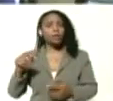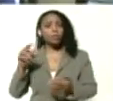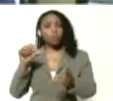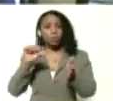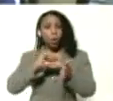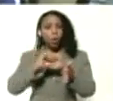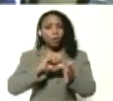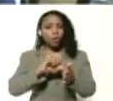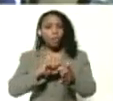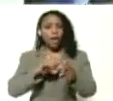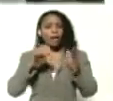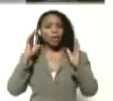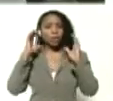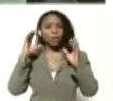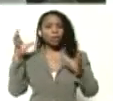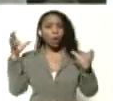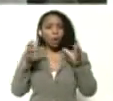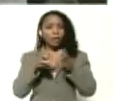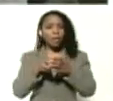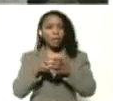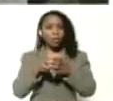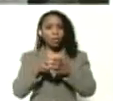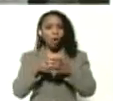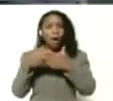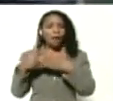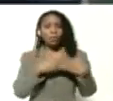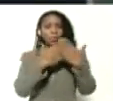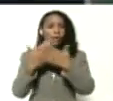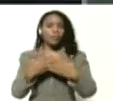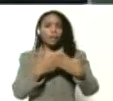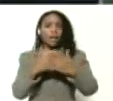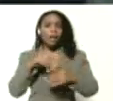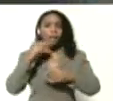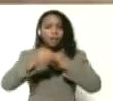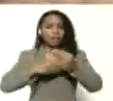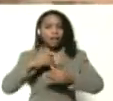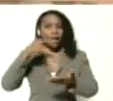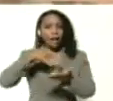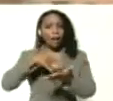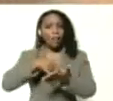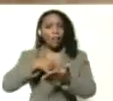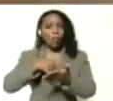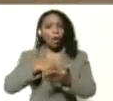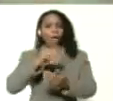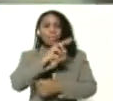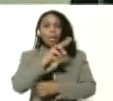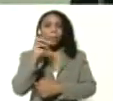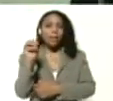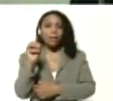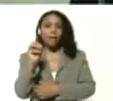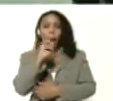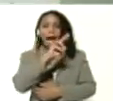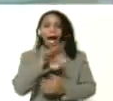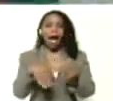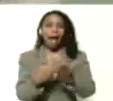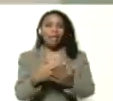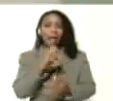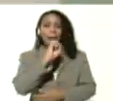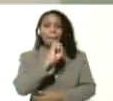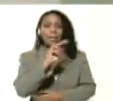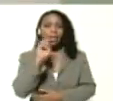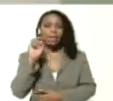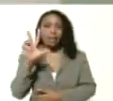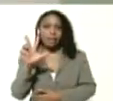extraordinario estudiantil el congreso ordinario presidente va a ser en Carabobo del 20 al 23 en